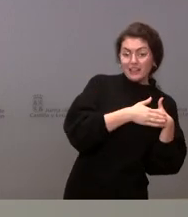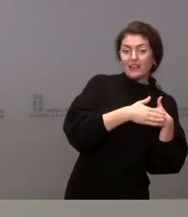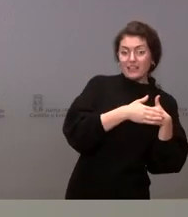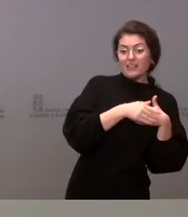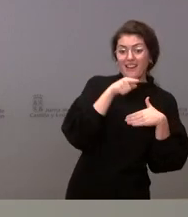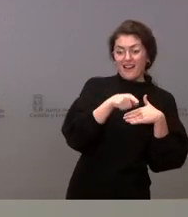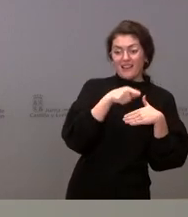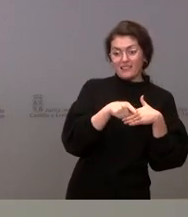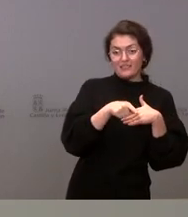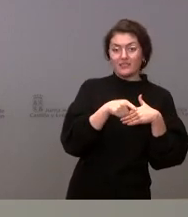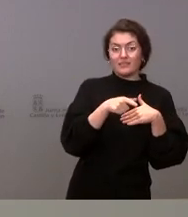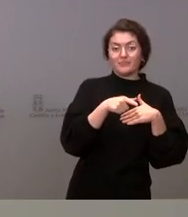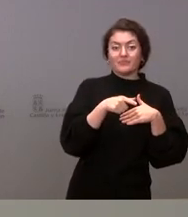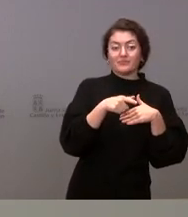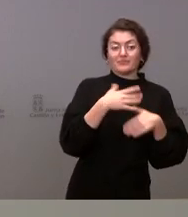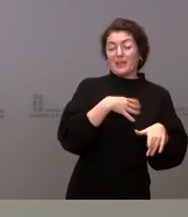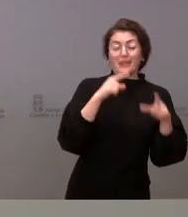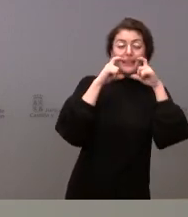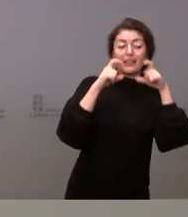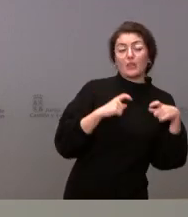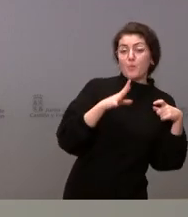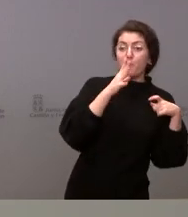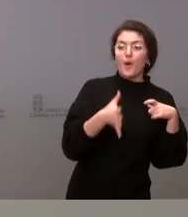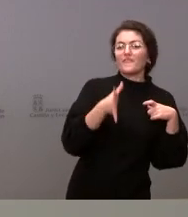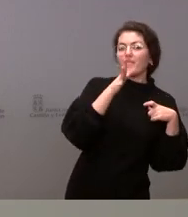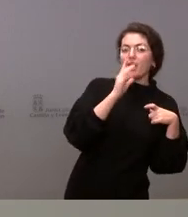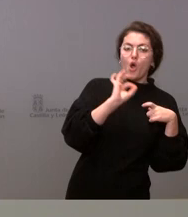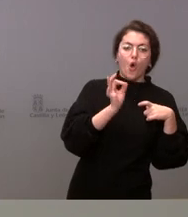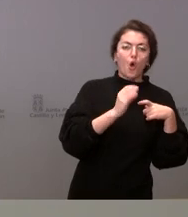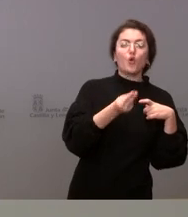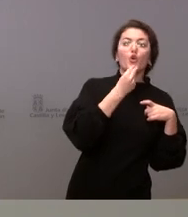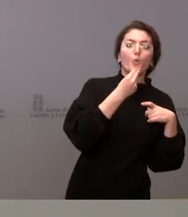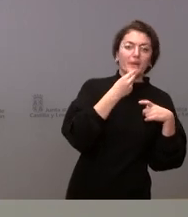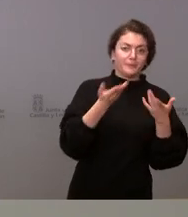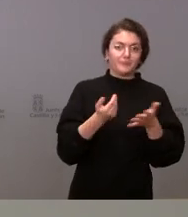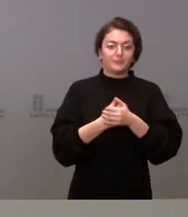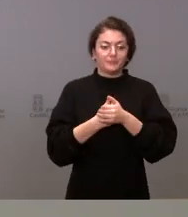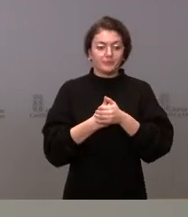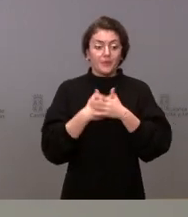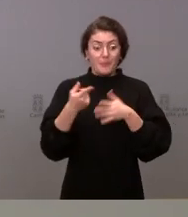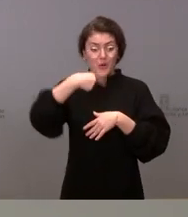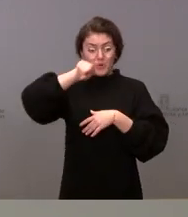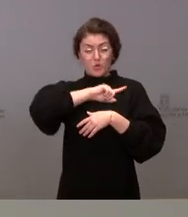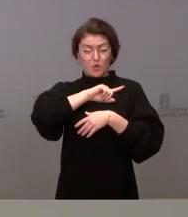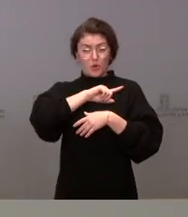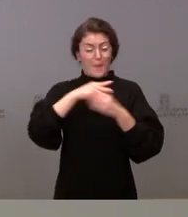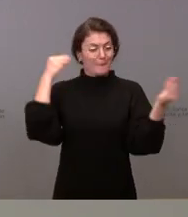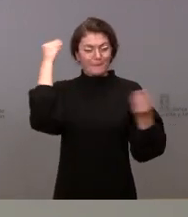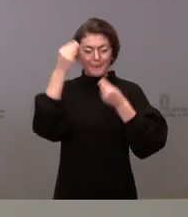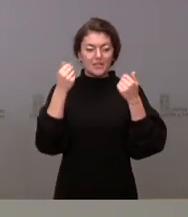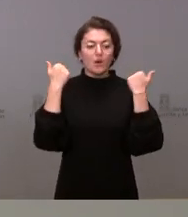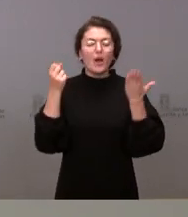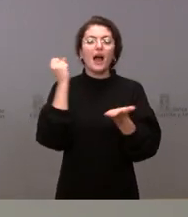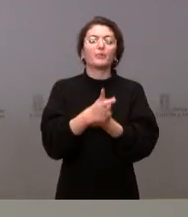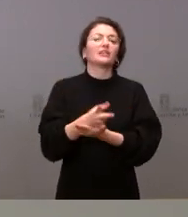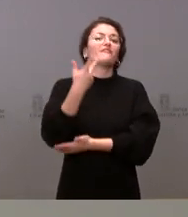tendencia, evidentemente, a quitarte la mascarilla porque vas a beber o vas a comer. Pero nuestra apuesta, desde luego, es la vacunación. Sobre el pasaporte